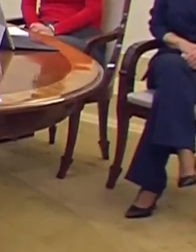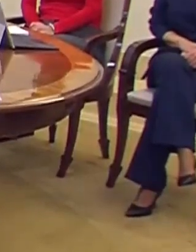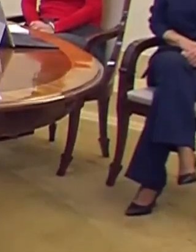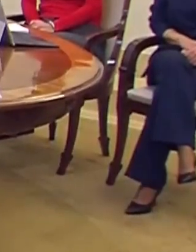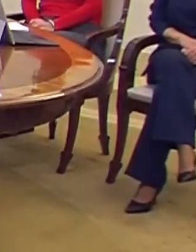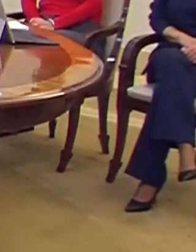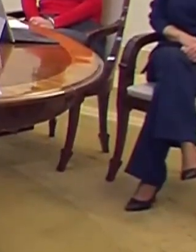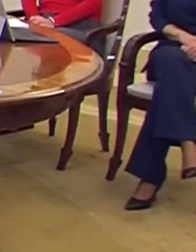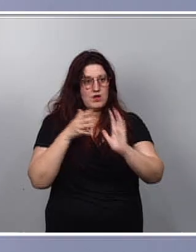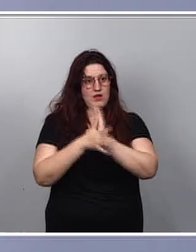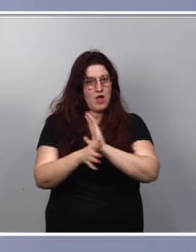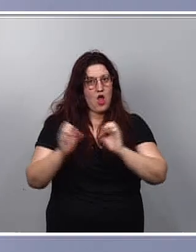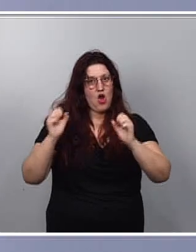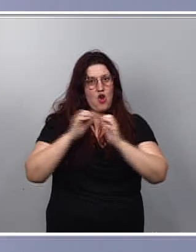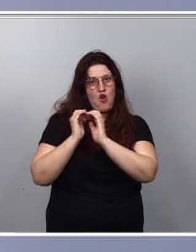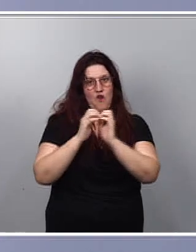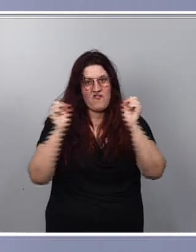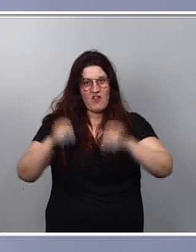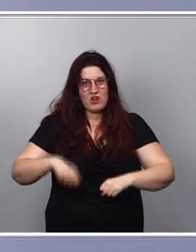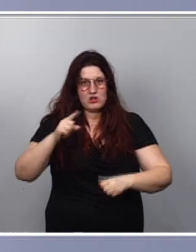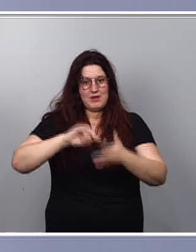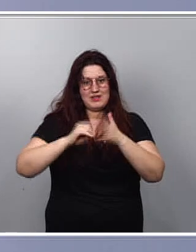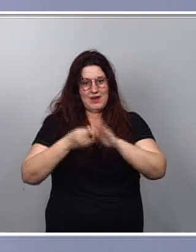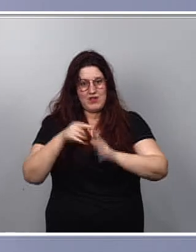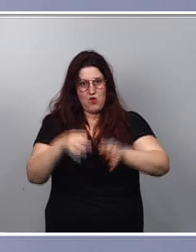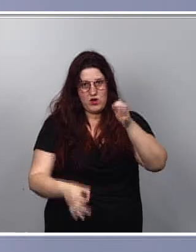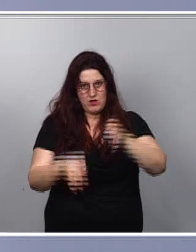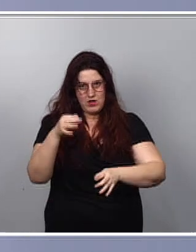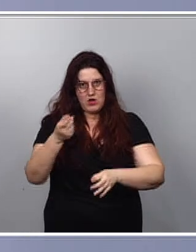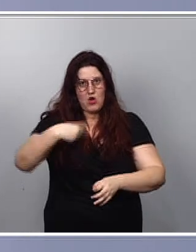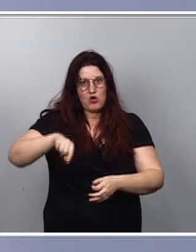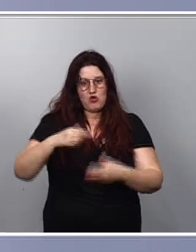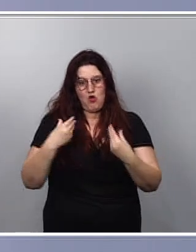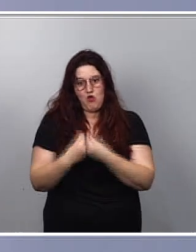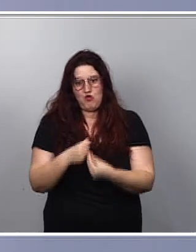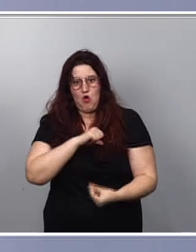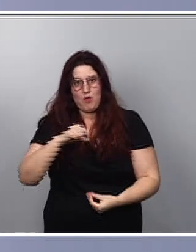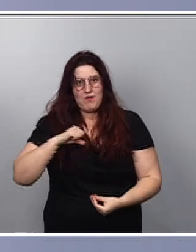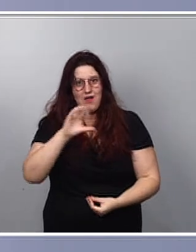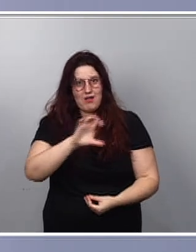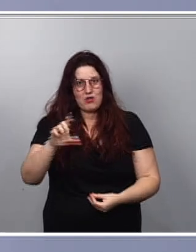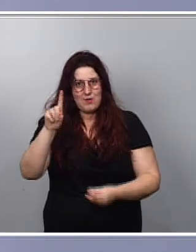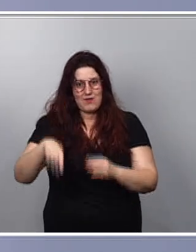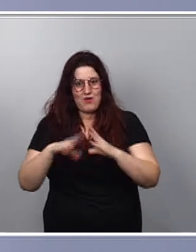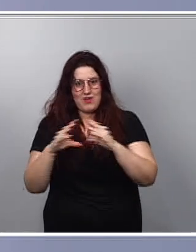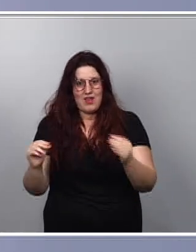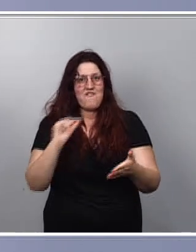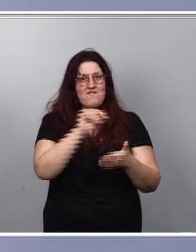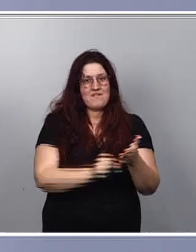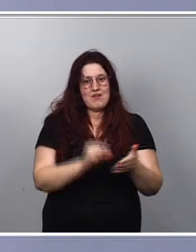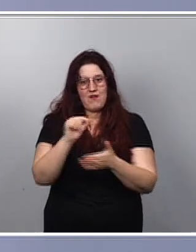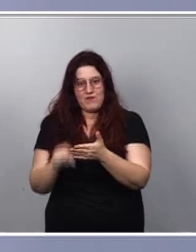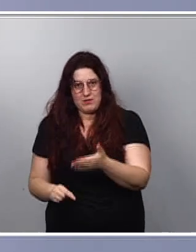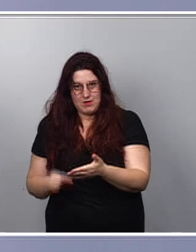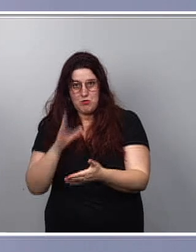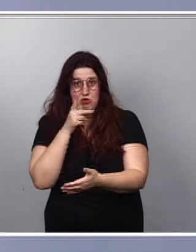traducir en convenios y en instrumentos jurídicos que vamos a firmar junto con las comunidades autónomas y con las universidades que van a recibir este